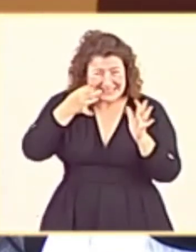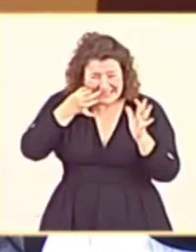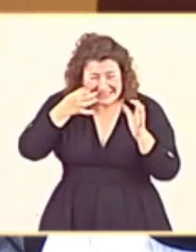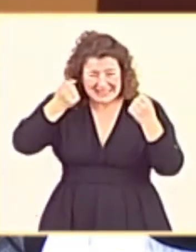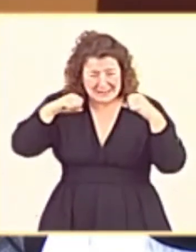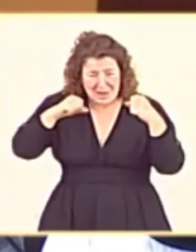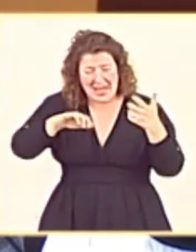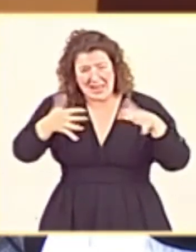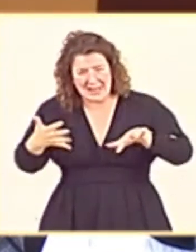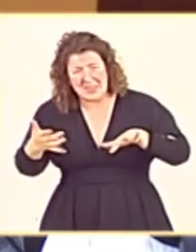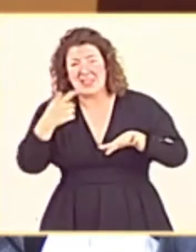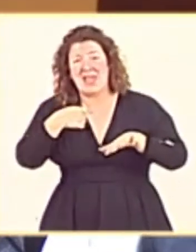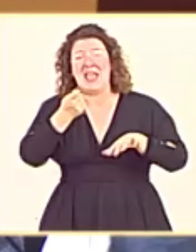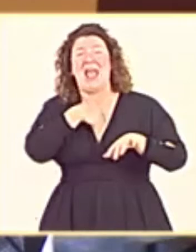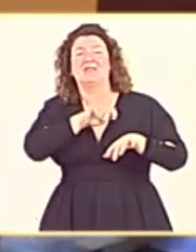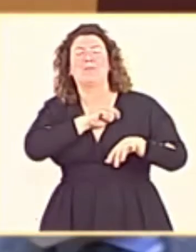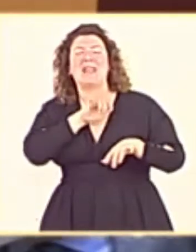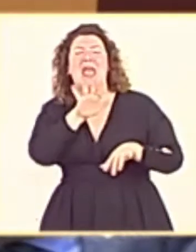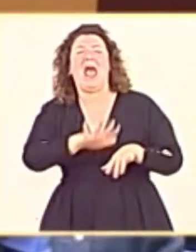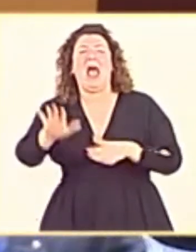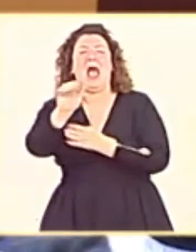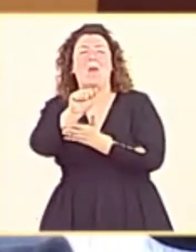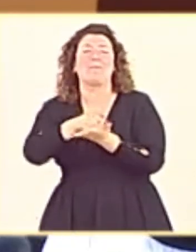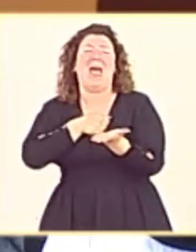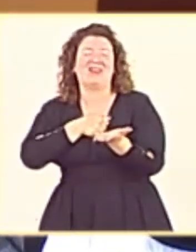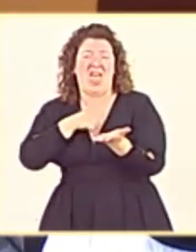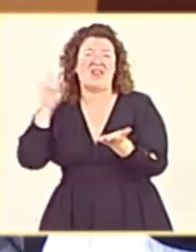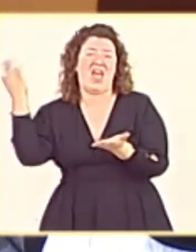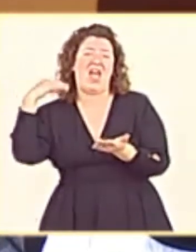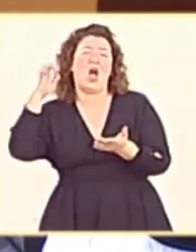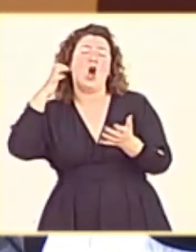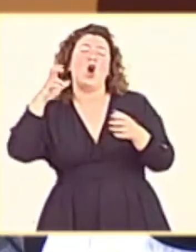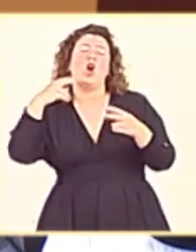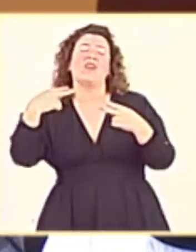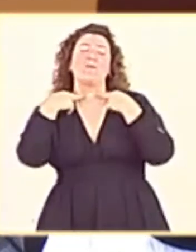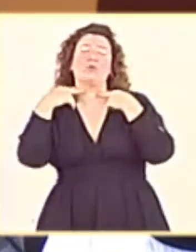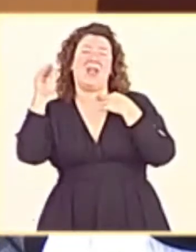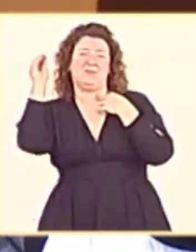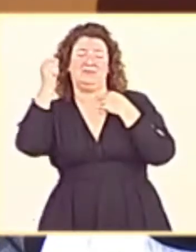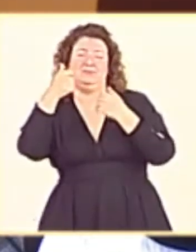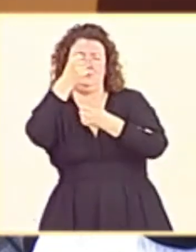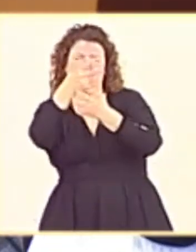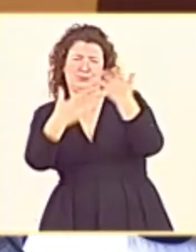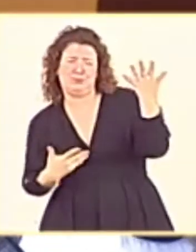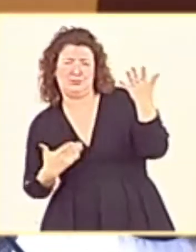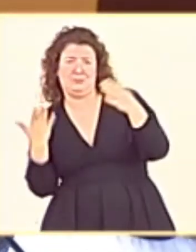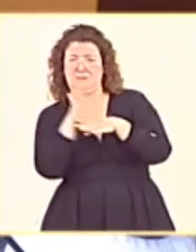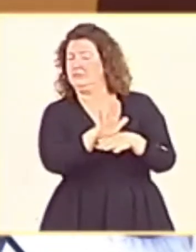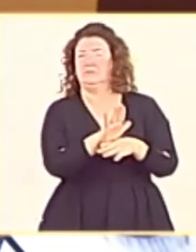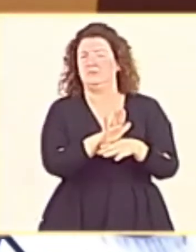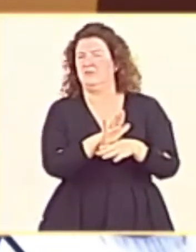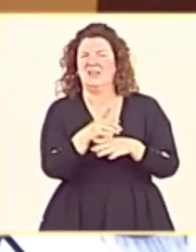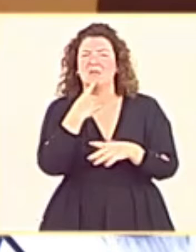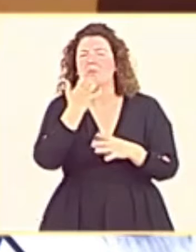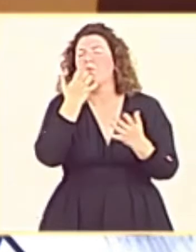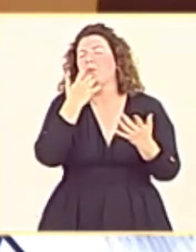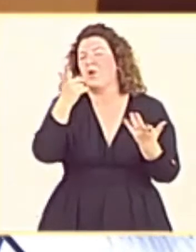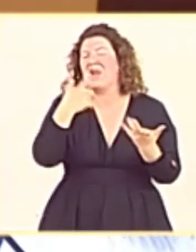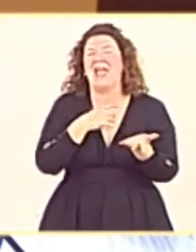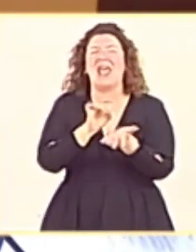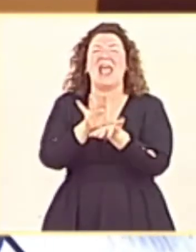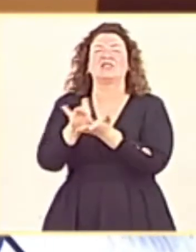realizables presentadas por la España vaciada en el Congreso el pasado mes de mayo. Un plan que, por ejemplo, nada dice sobre la exclusión